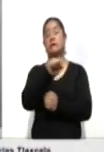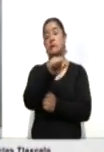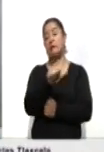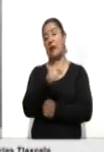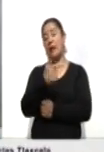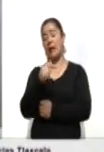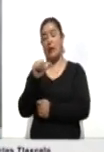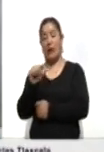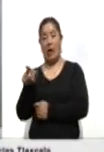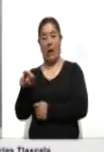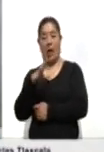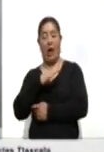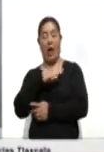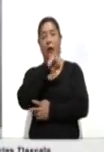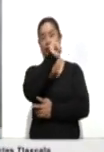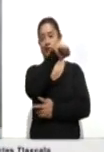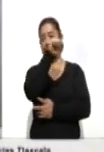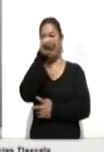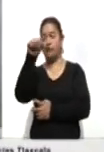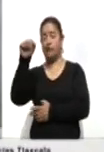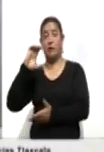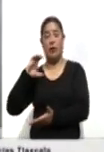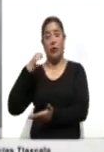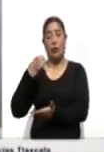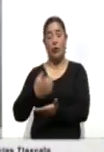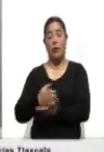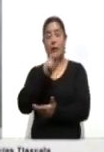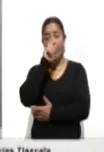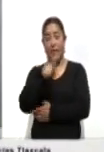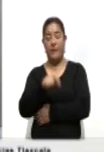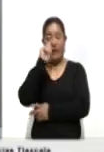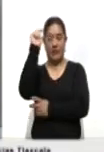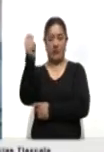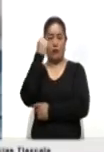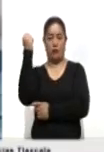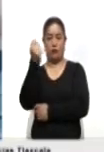realizó un toque de puertas en Contla y en Teolocholco.